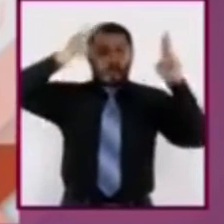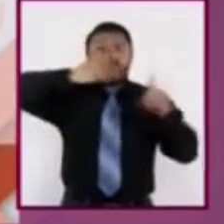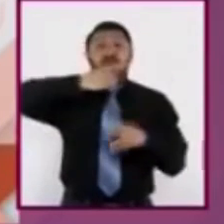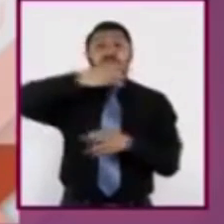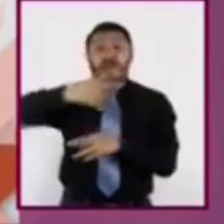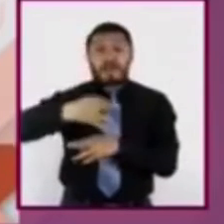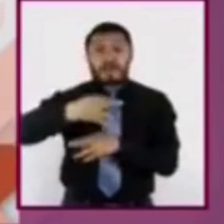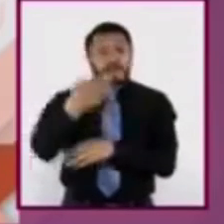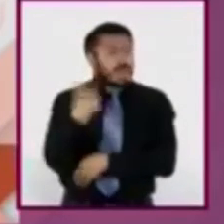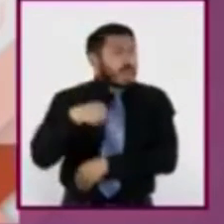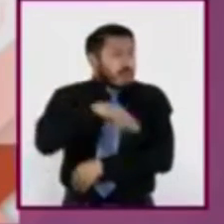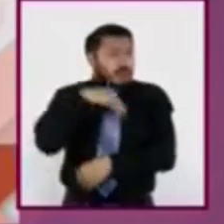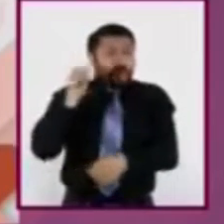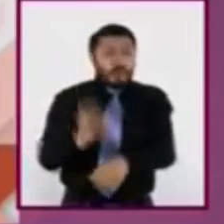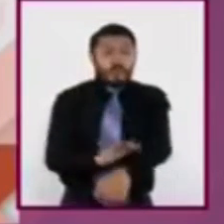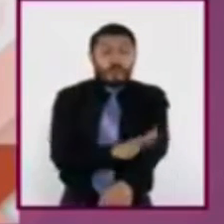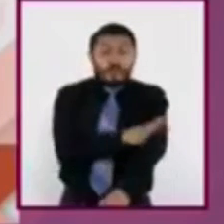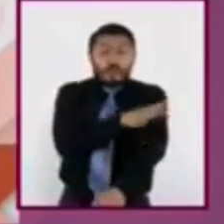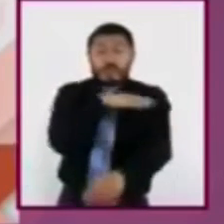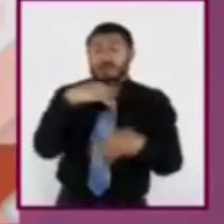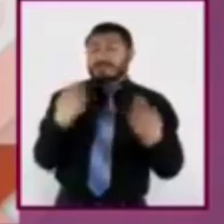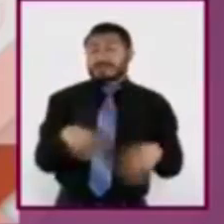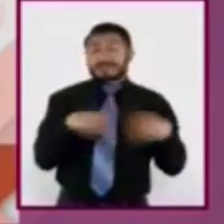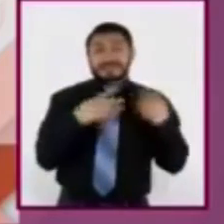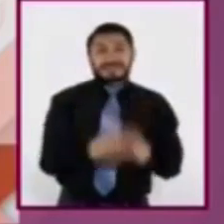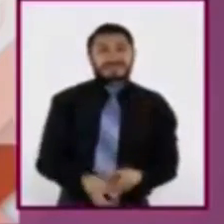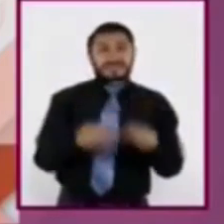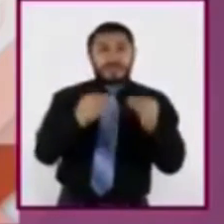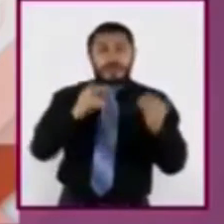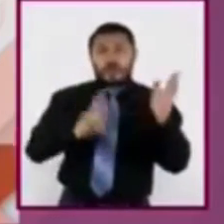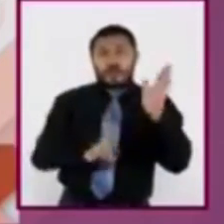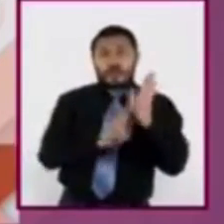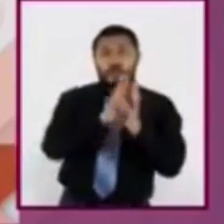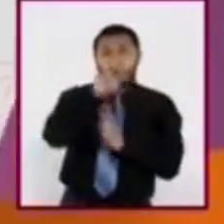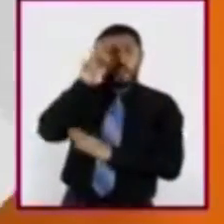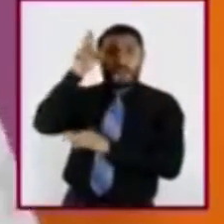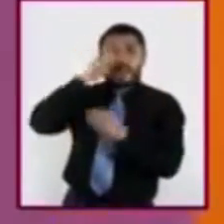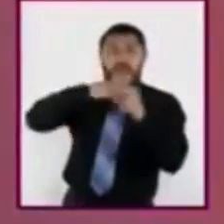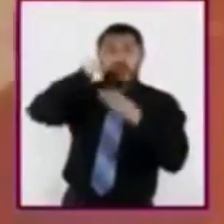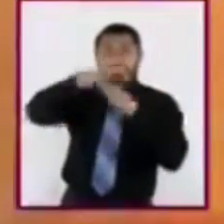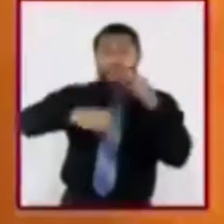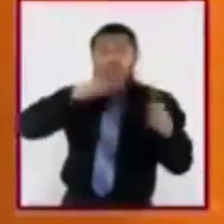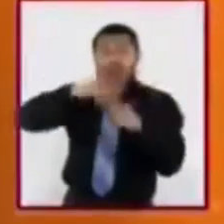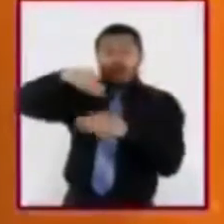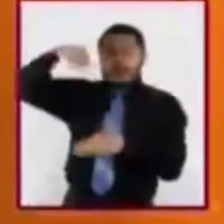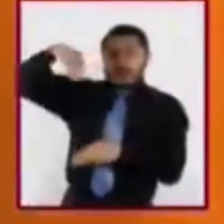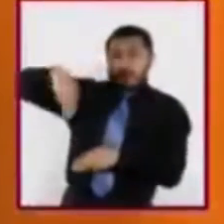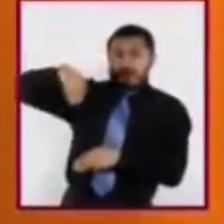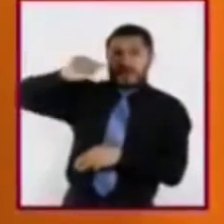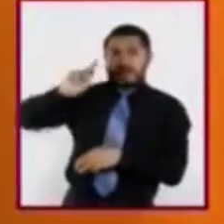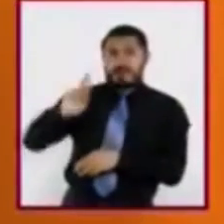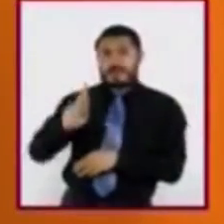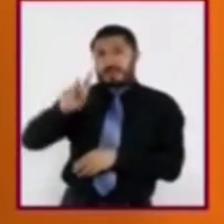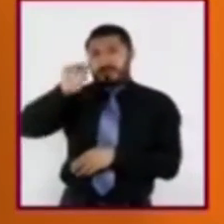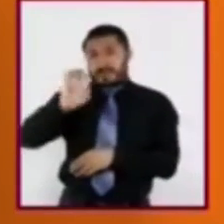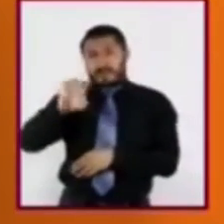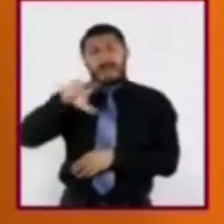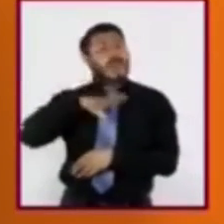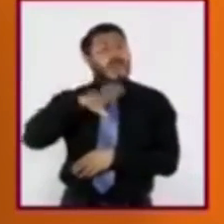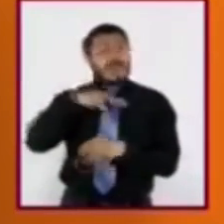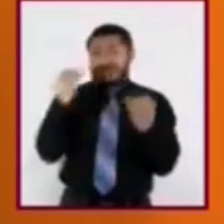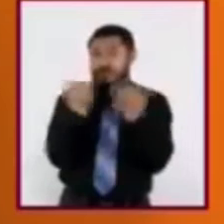estamos muy entusiasmados por enviar una nueva nave a Marte. También pueden estar en un estilo